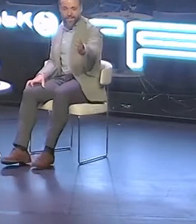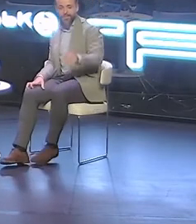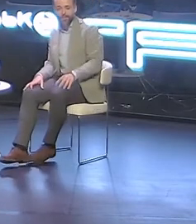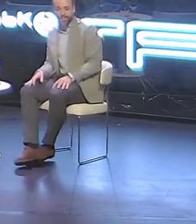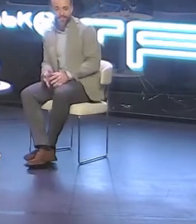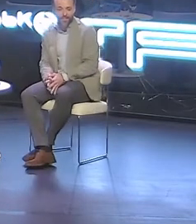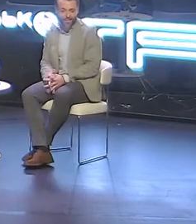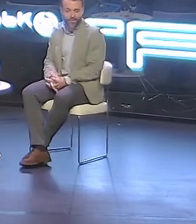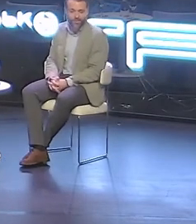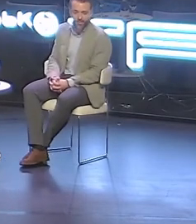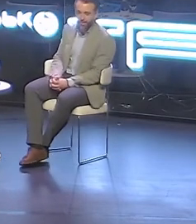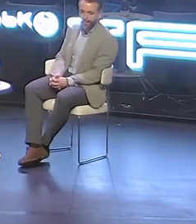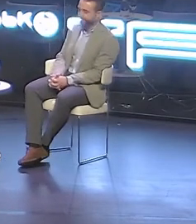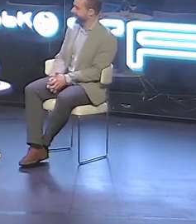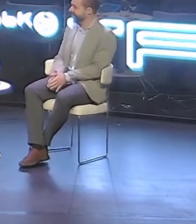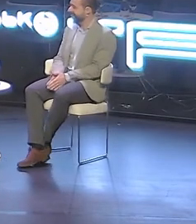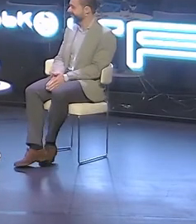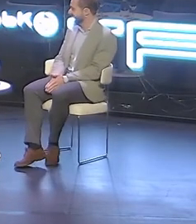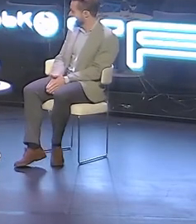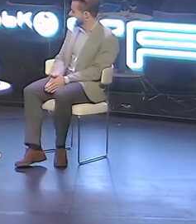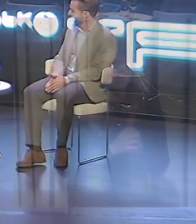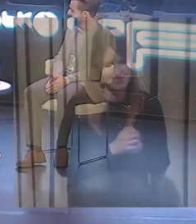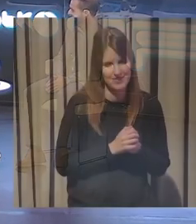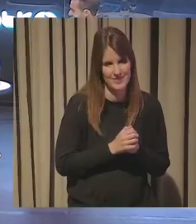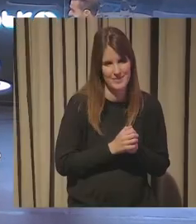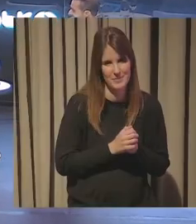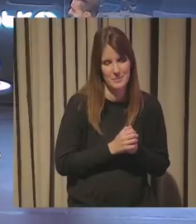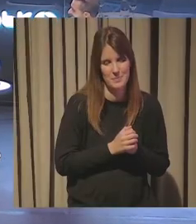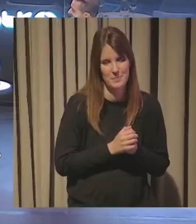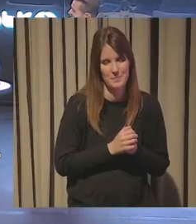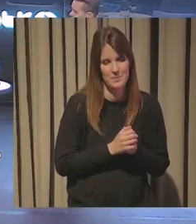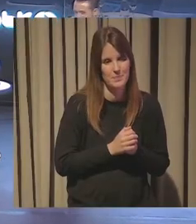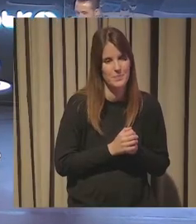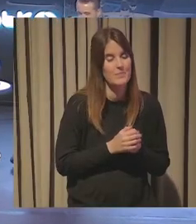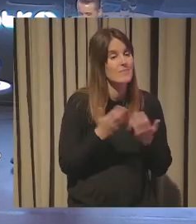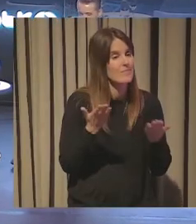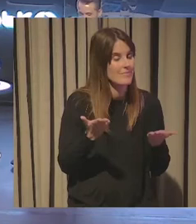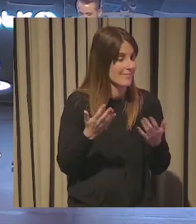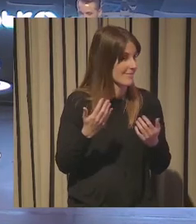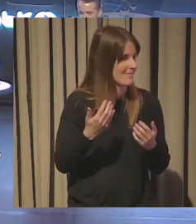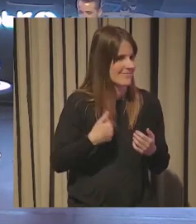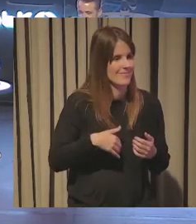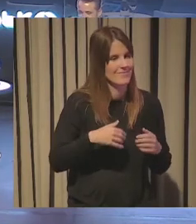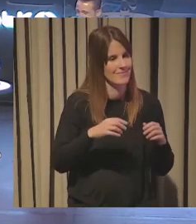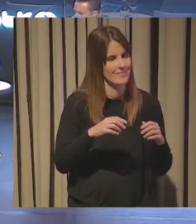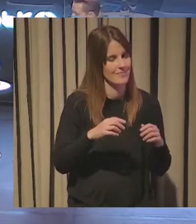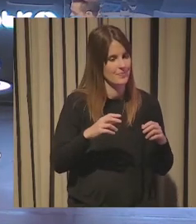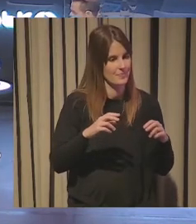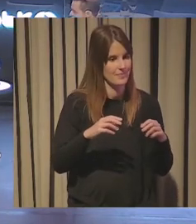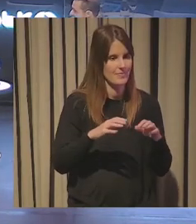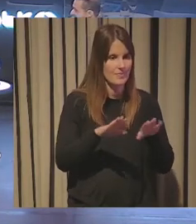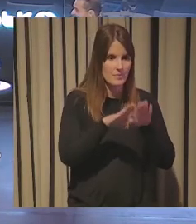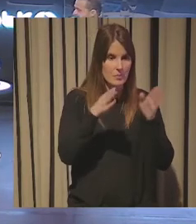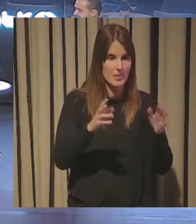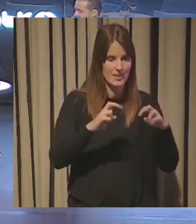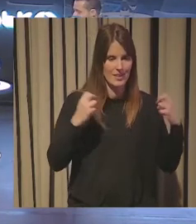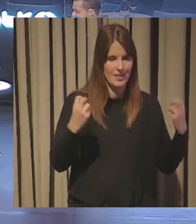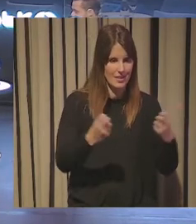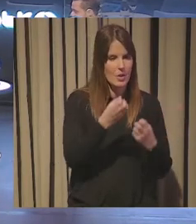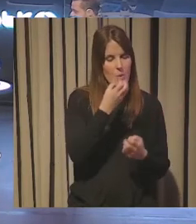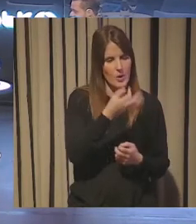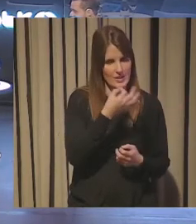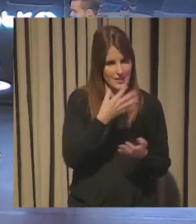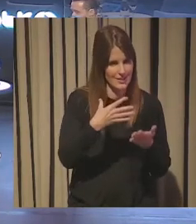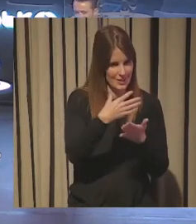más bien, veo que está por ahí igual más vuestra. Bueno, pues aquí estamos. Aquí estamos en la mesa redonda. Buenas tardes a